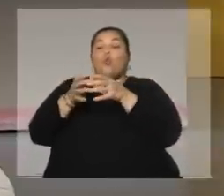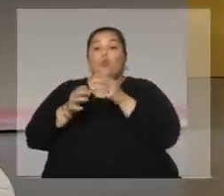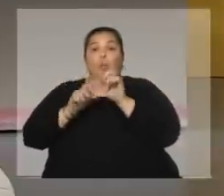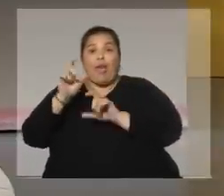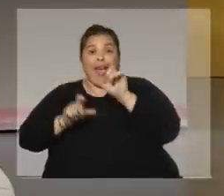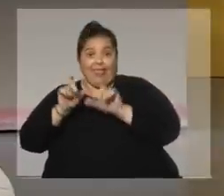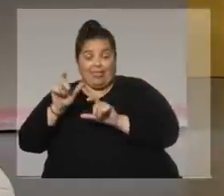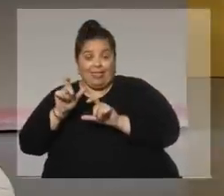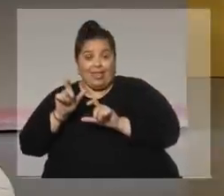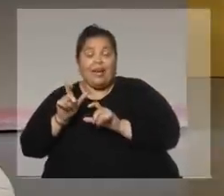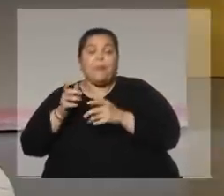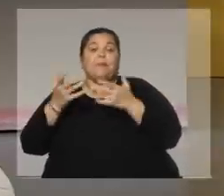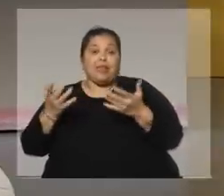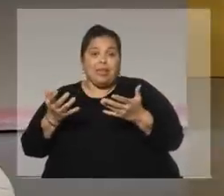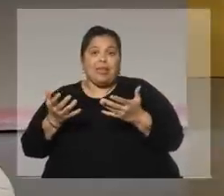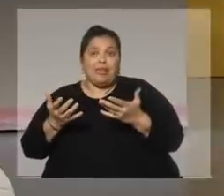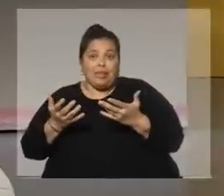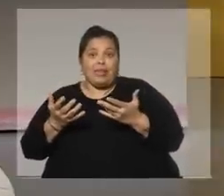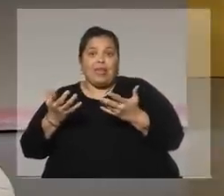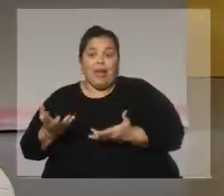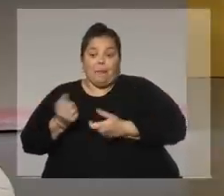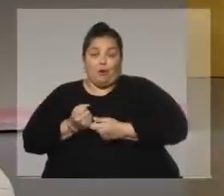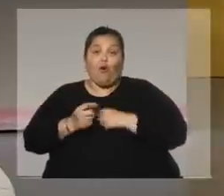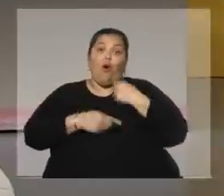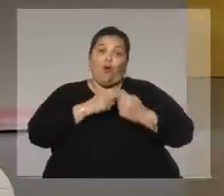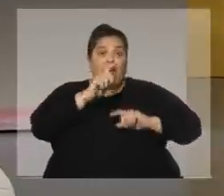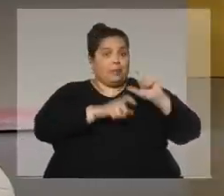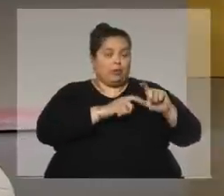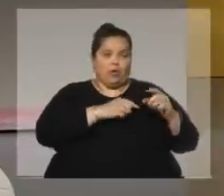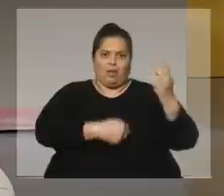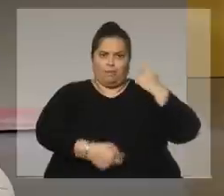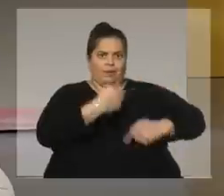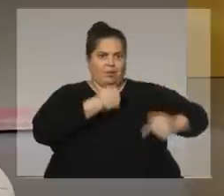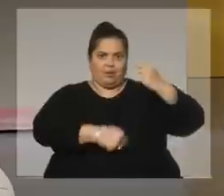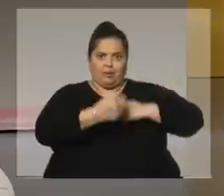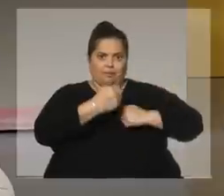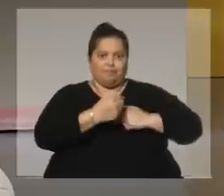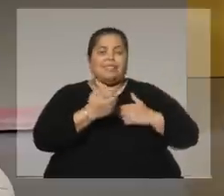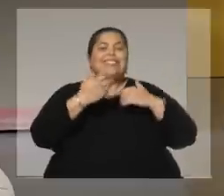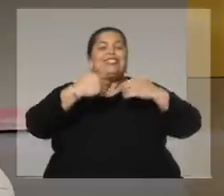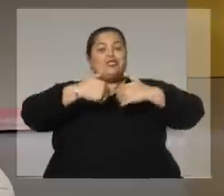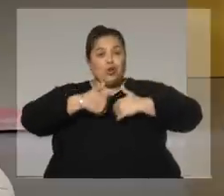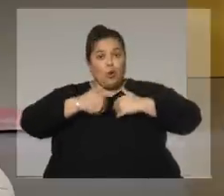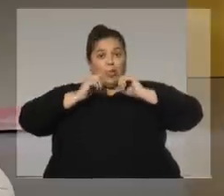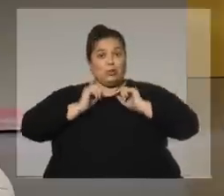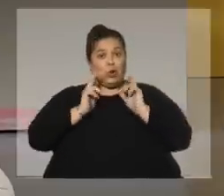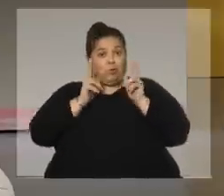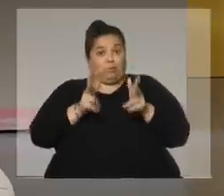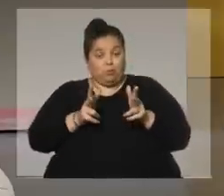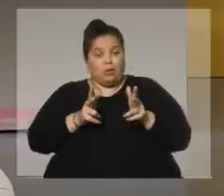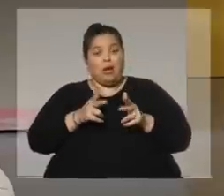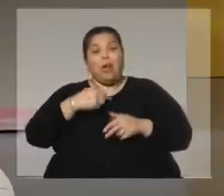encarga en cargar las tintas y a partir de mi verbalización, de mi posición